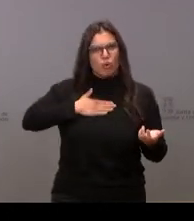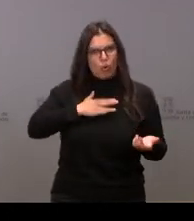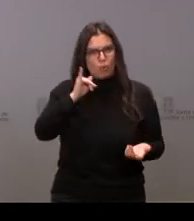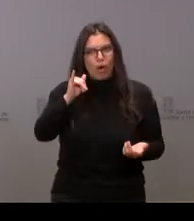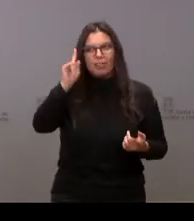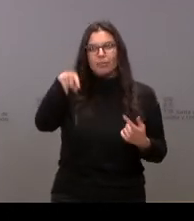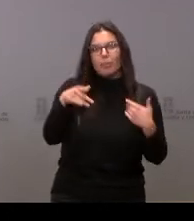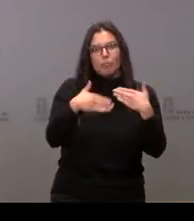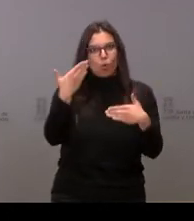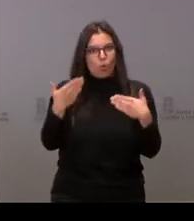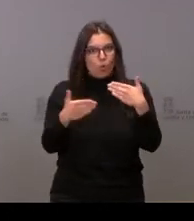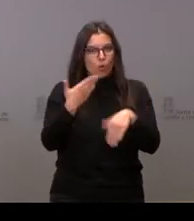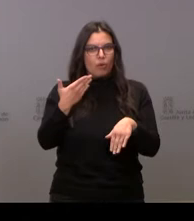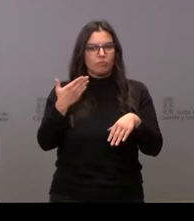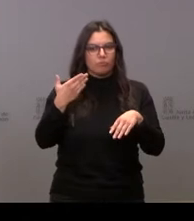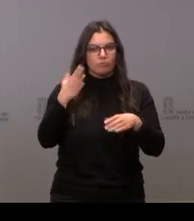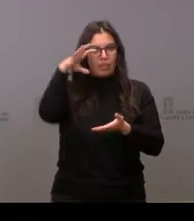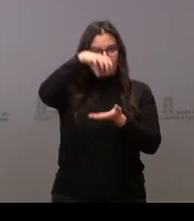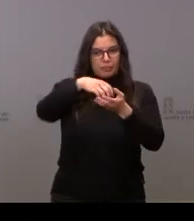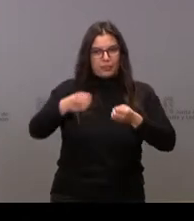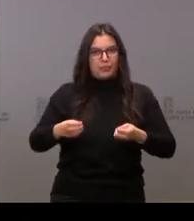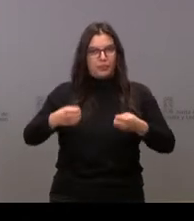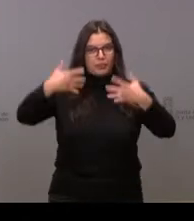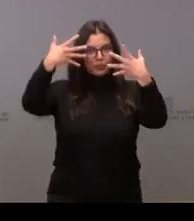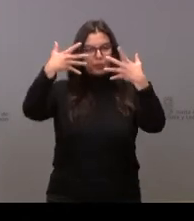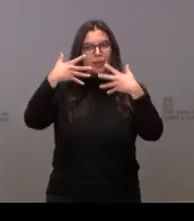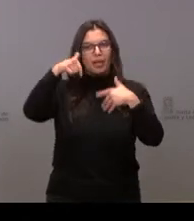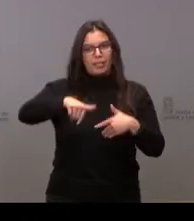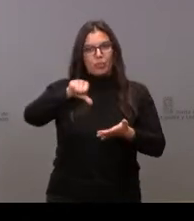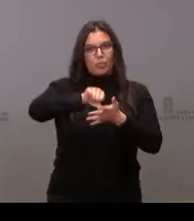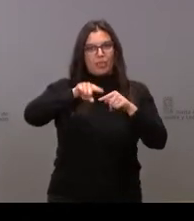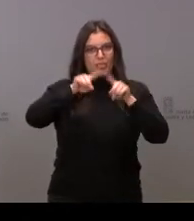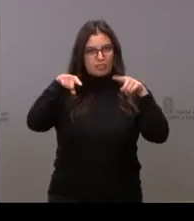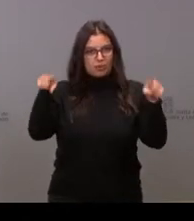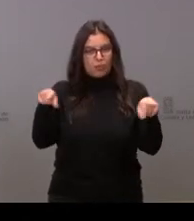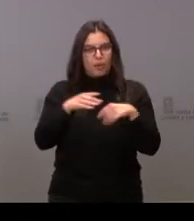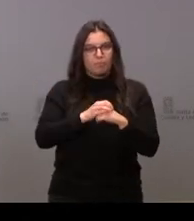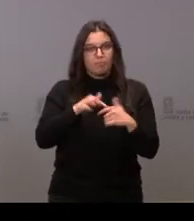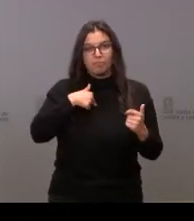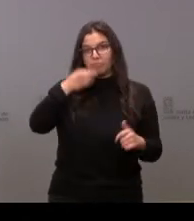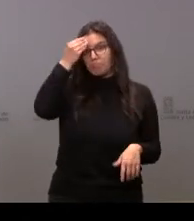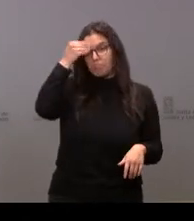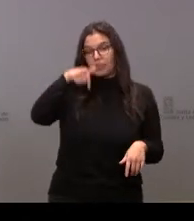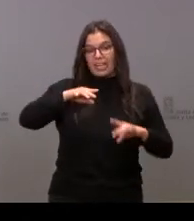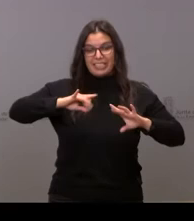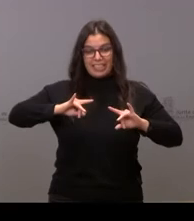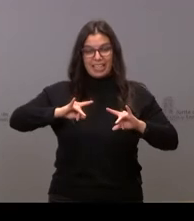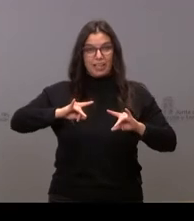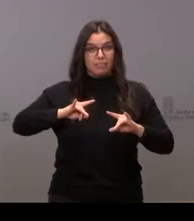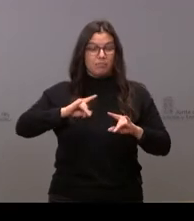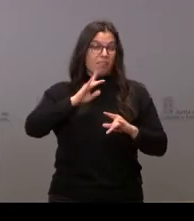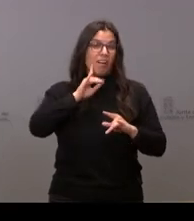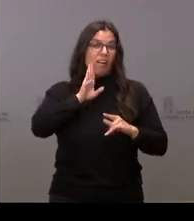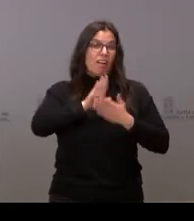modernidad para las instalaciones universitarias aquí en Segovia. Yo creo que esta sede, lo comentábamos